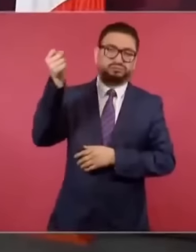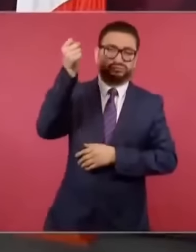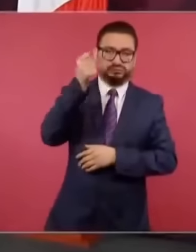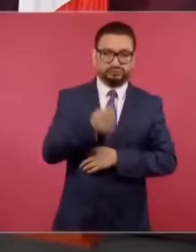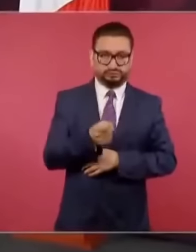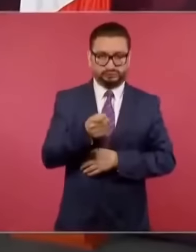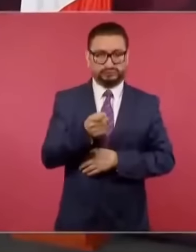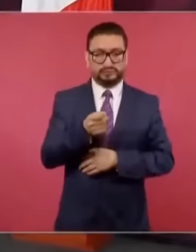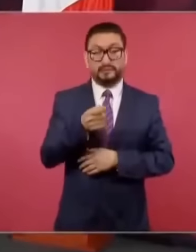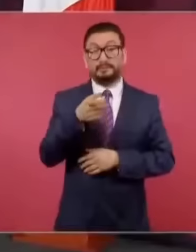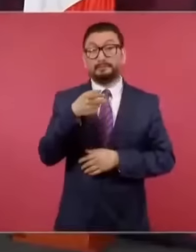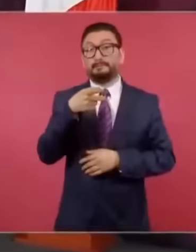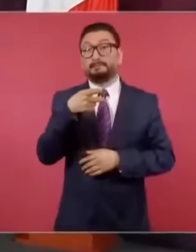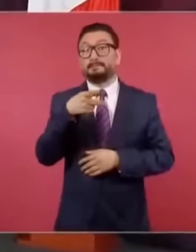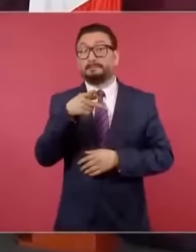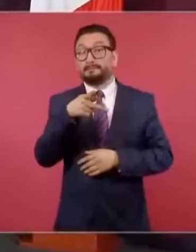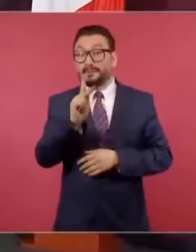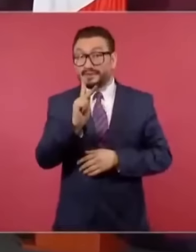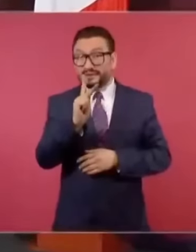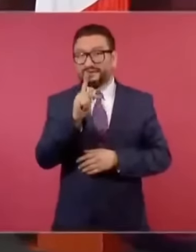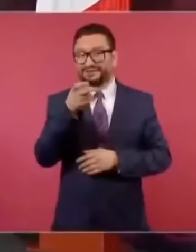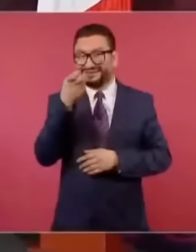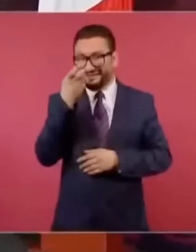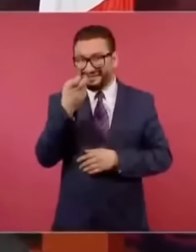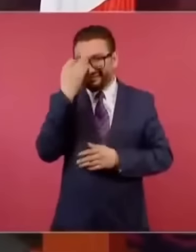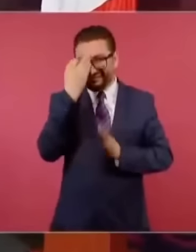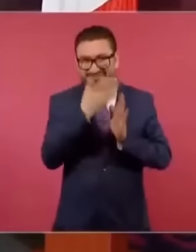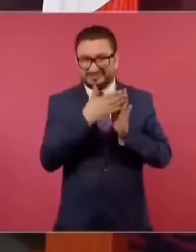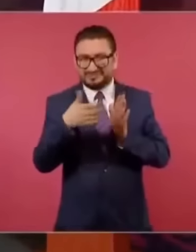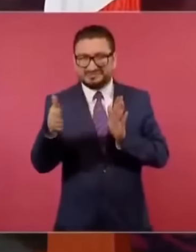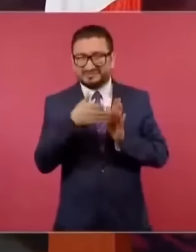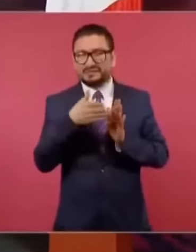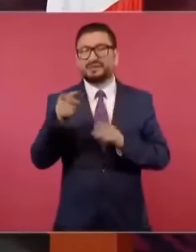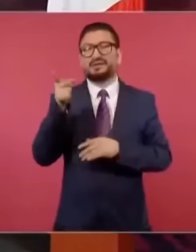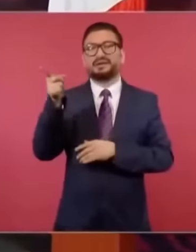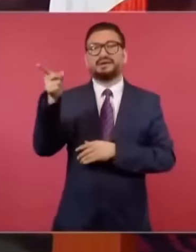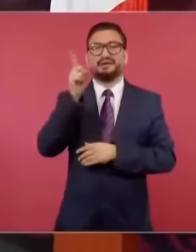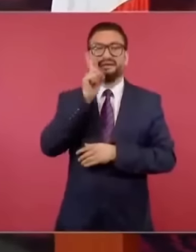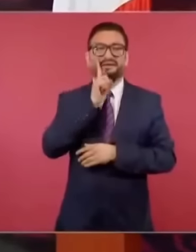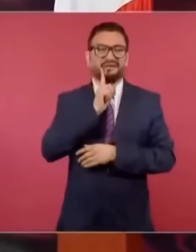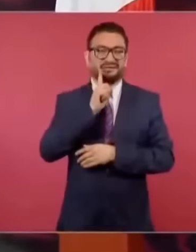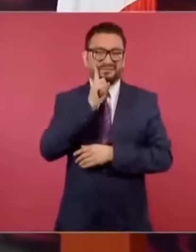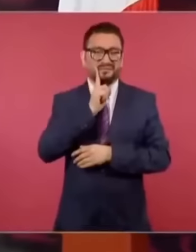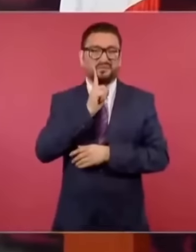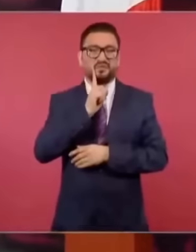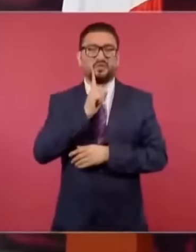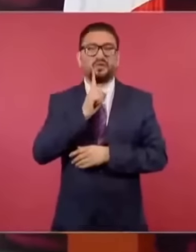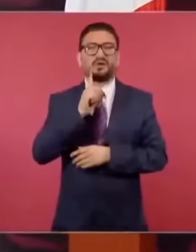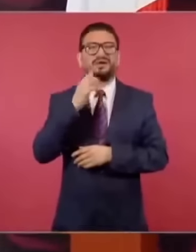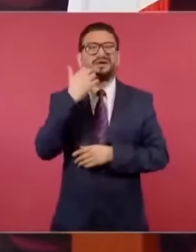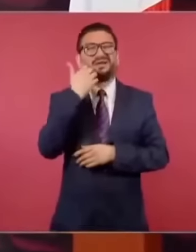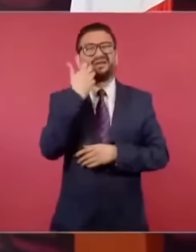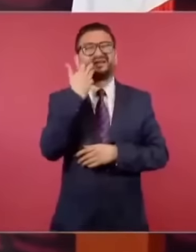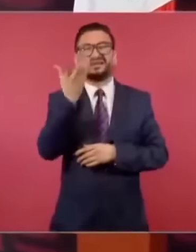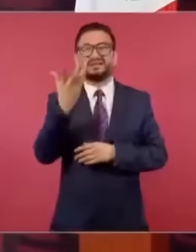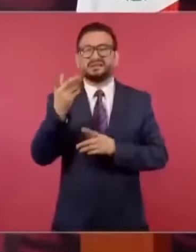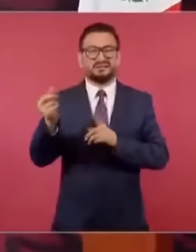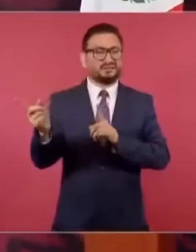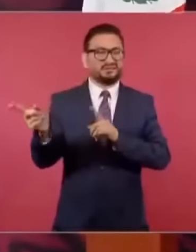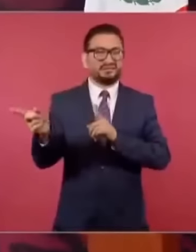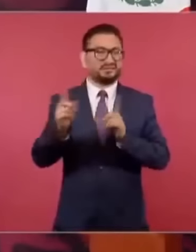Nada más que en ese entonces ella quiso seguir en los dos